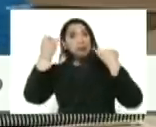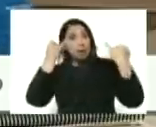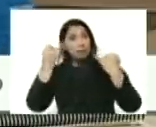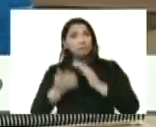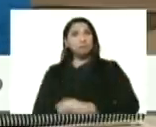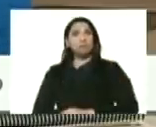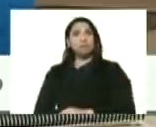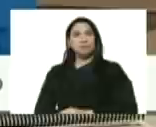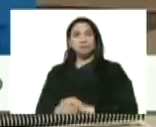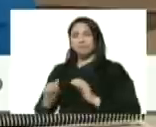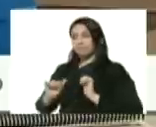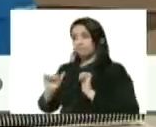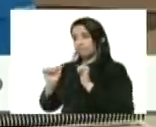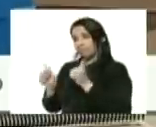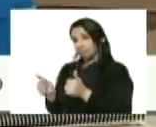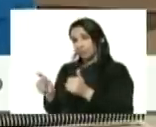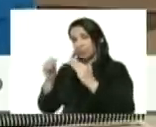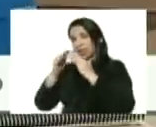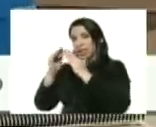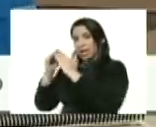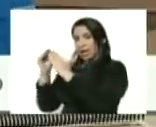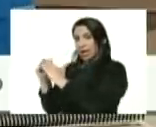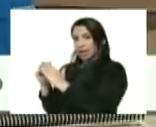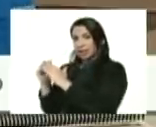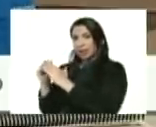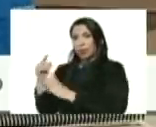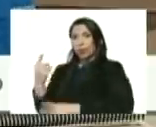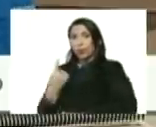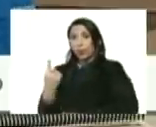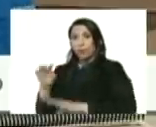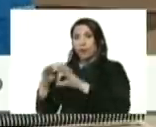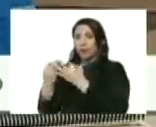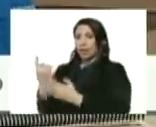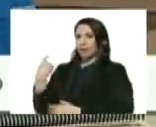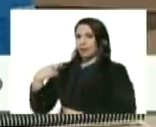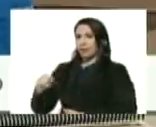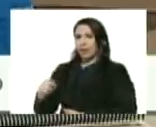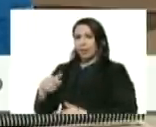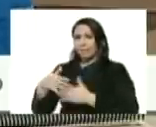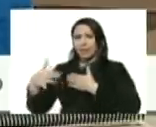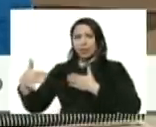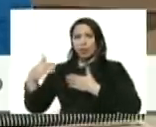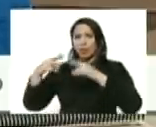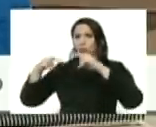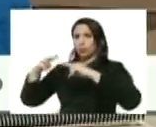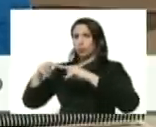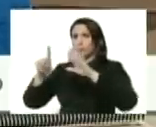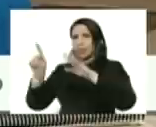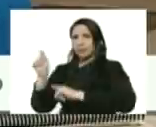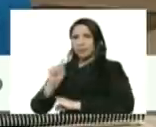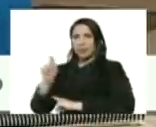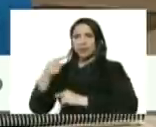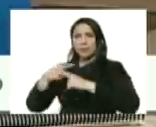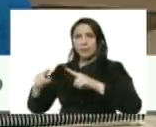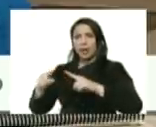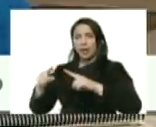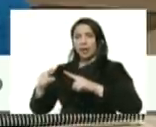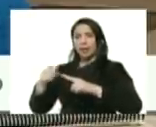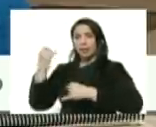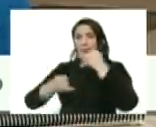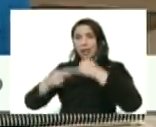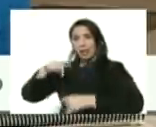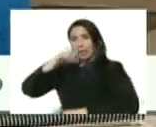iniciar viviendas unifamiliares que tienen un periodo de construcción de seis meses para concluirlas este año